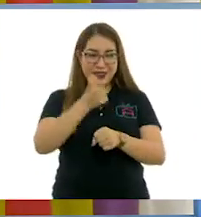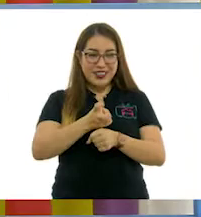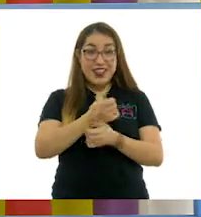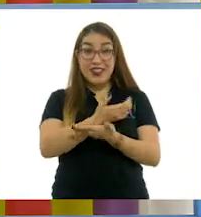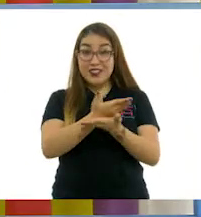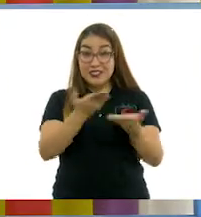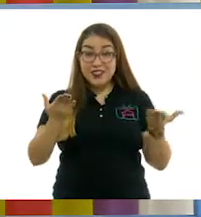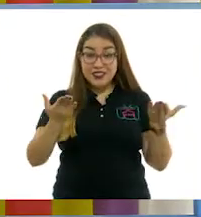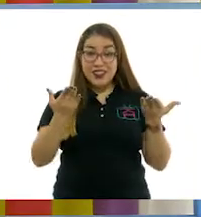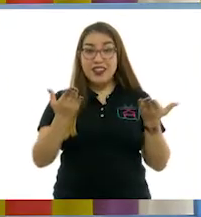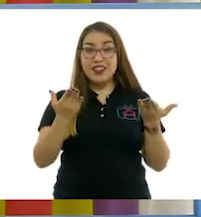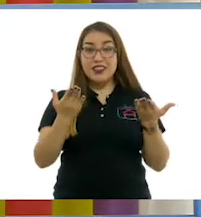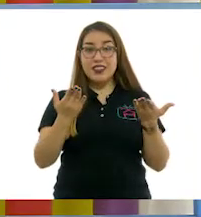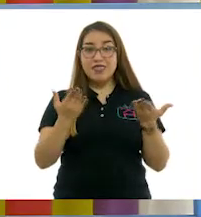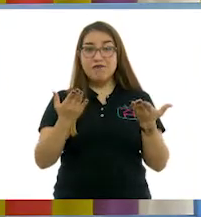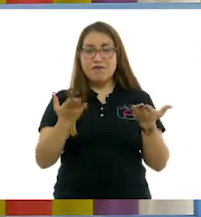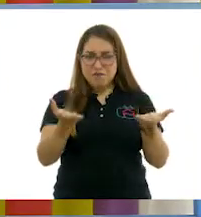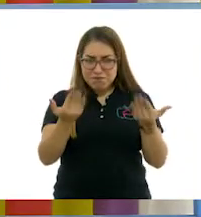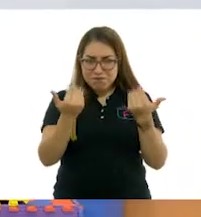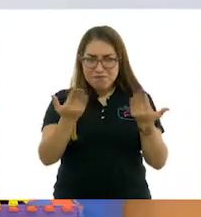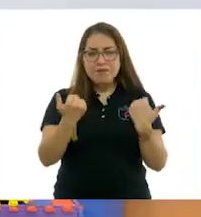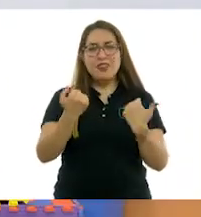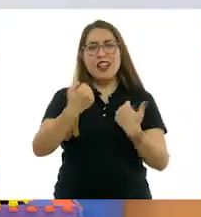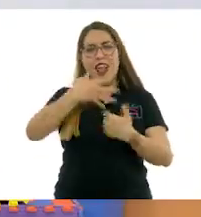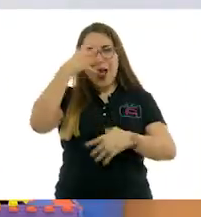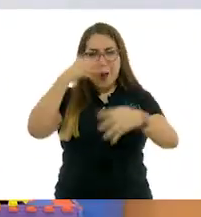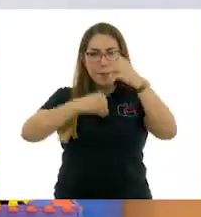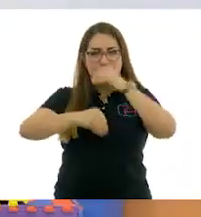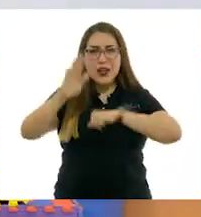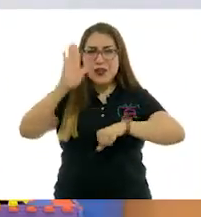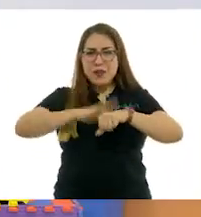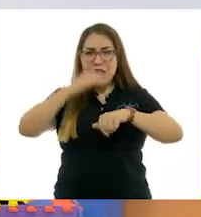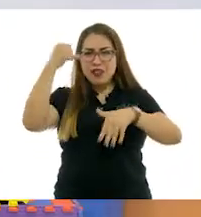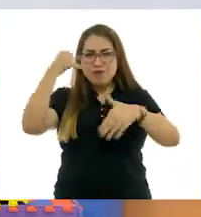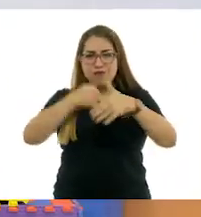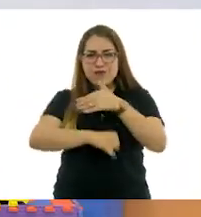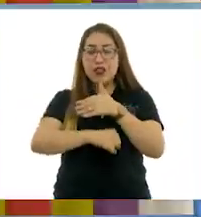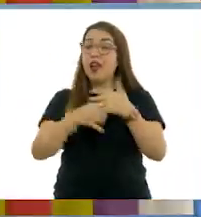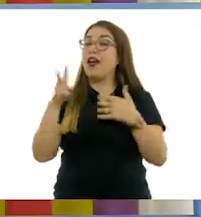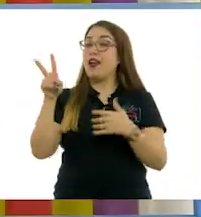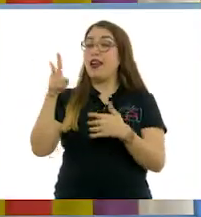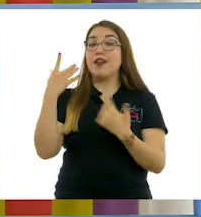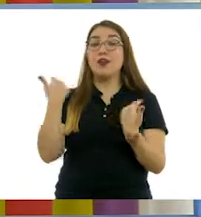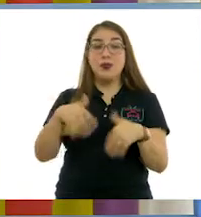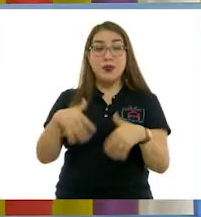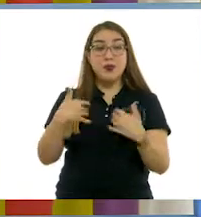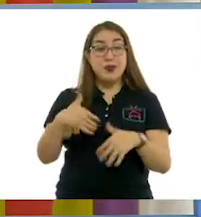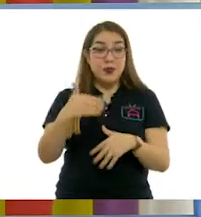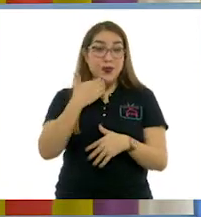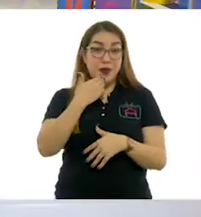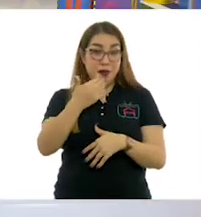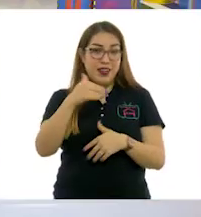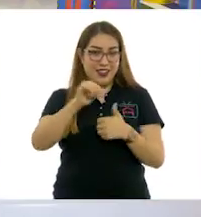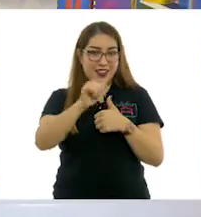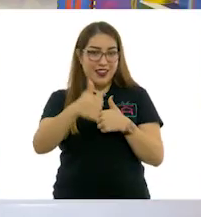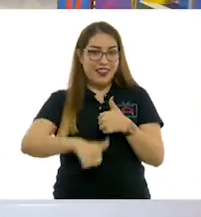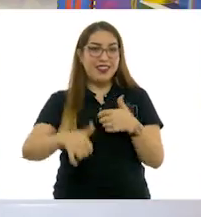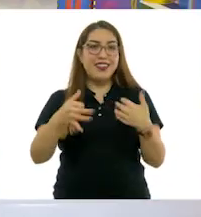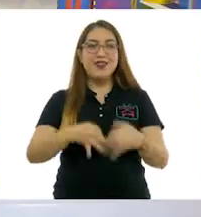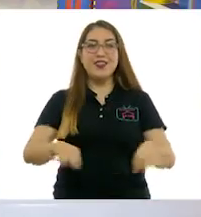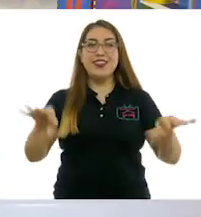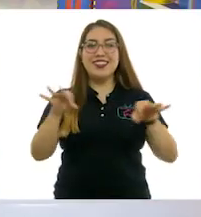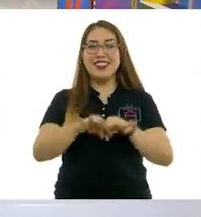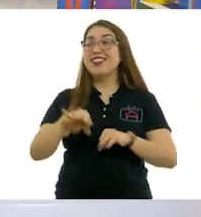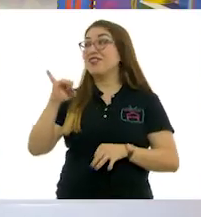que no se paren, que se ilustren muchísimo porque de verdad son obras maravillosas. Sí, muy bien. Exacto. Como lo